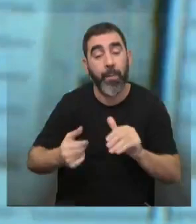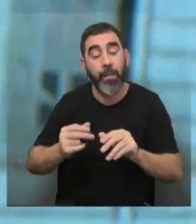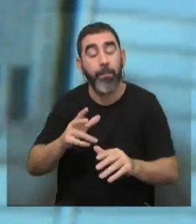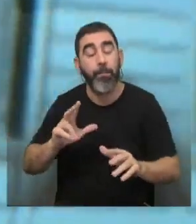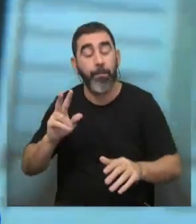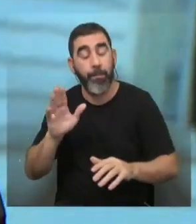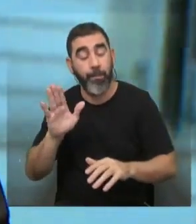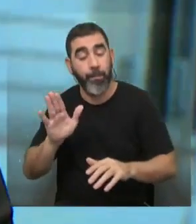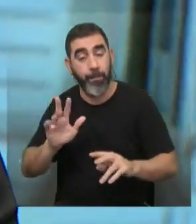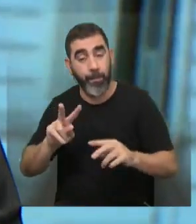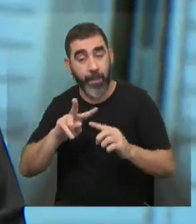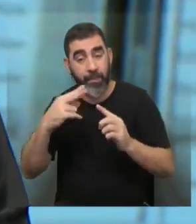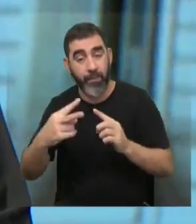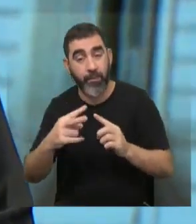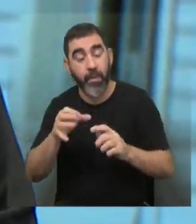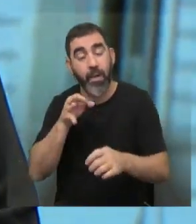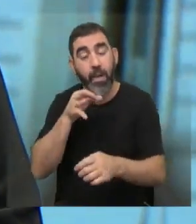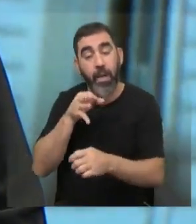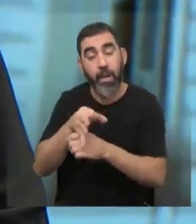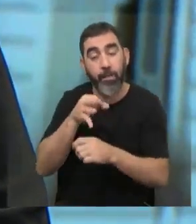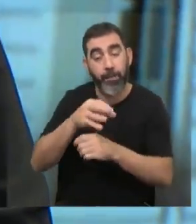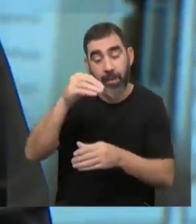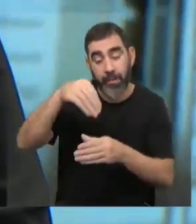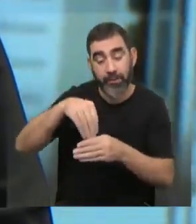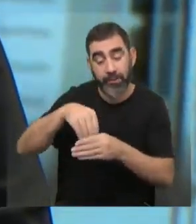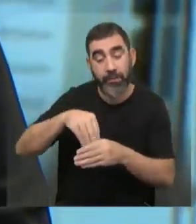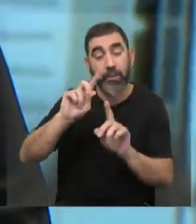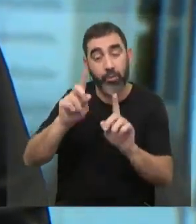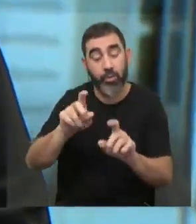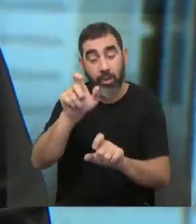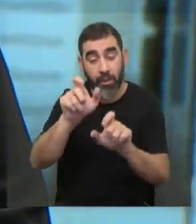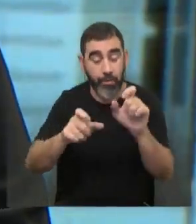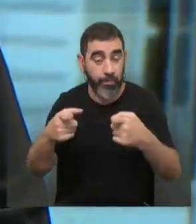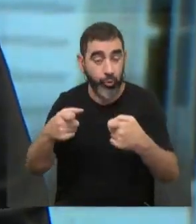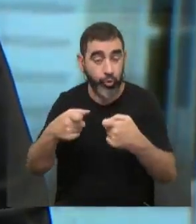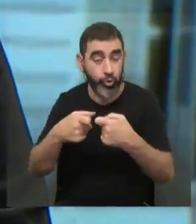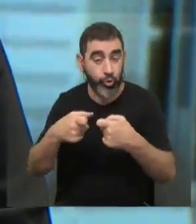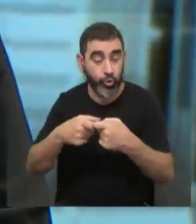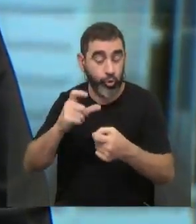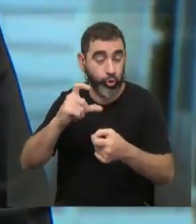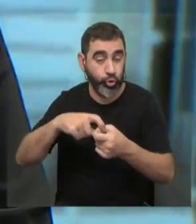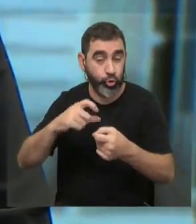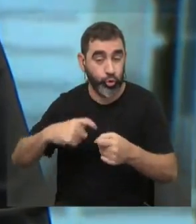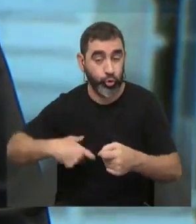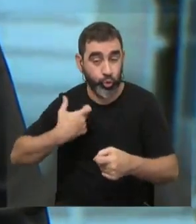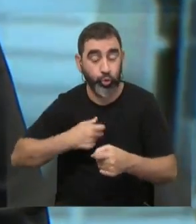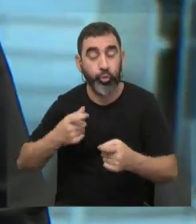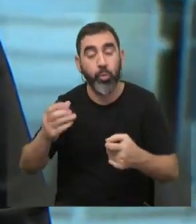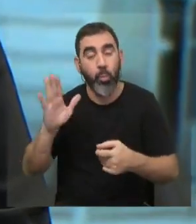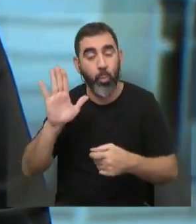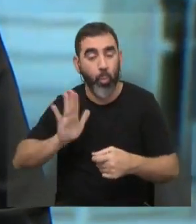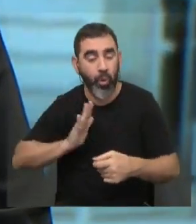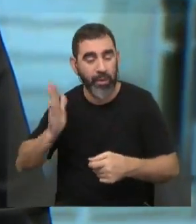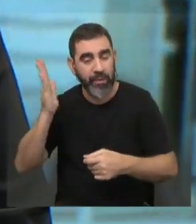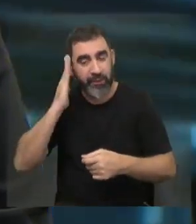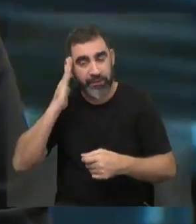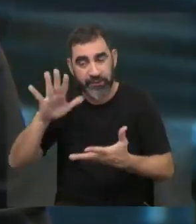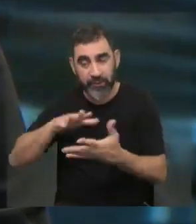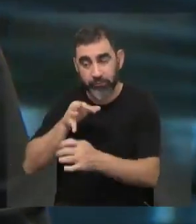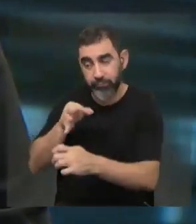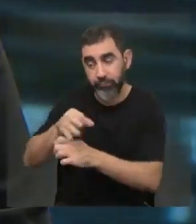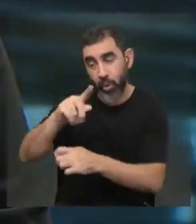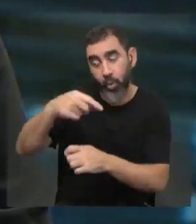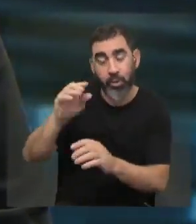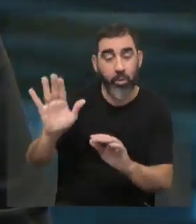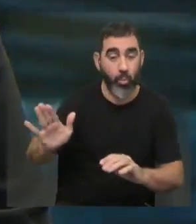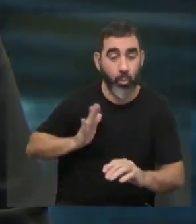Estamos haciendo también capacitaciones internas entre los propios integrantes de la asociación, mujeres que tienen conocimiento en determinada área, poder capacitar a